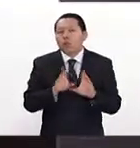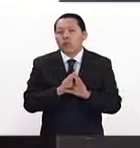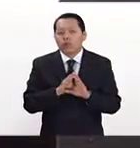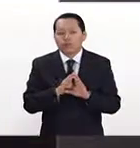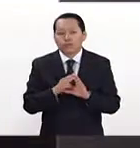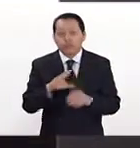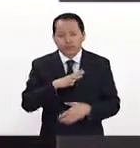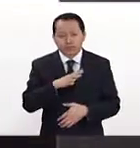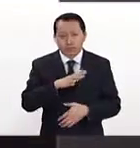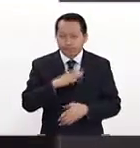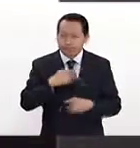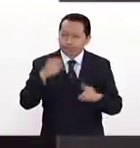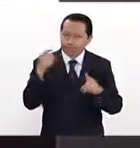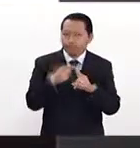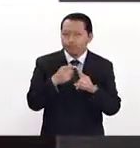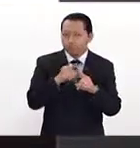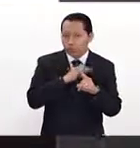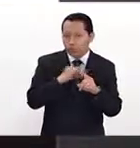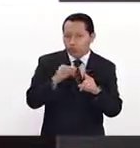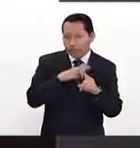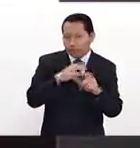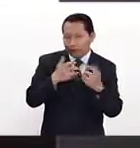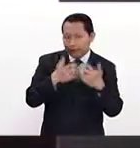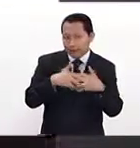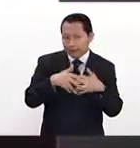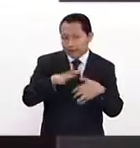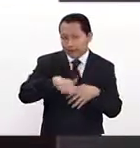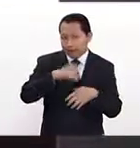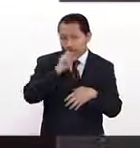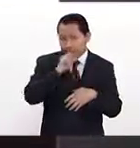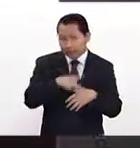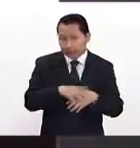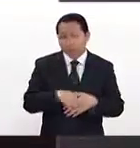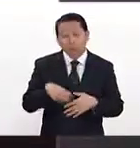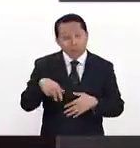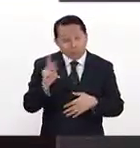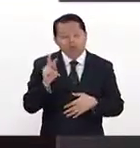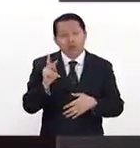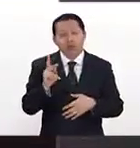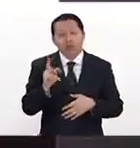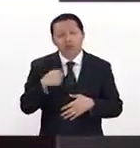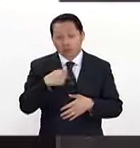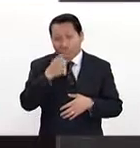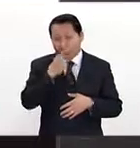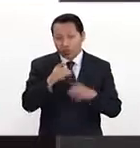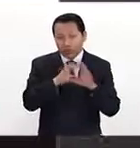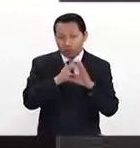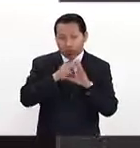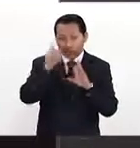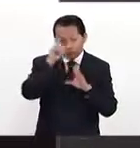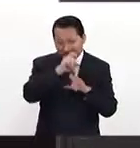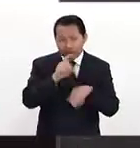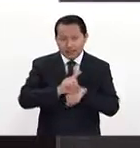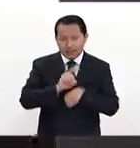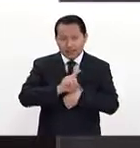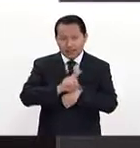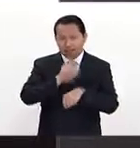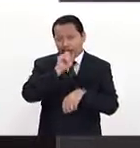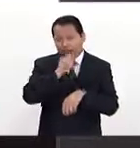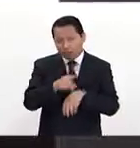el impacto sobre esta industria. Claro. Pero aún diría que es complejo en el día a día